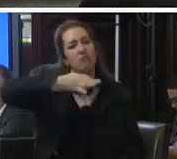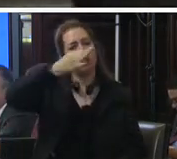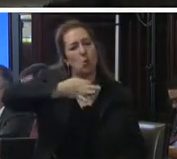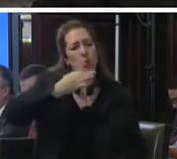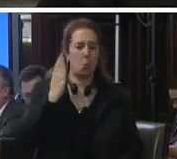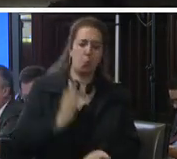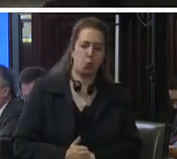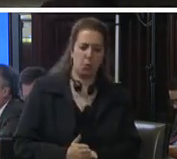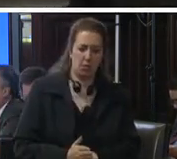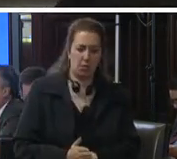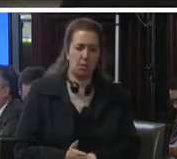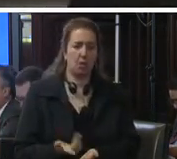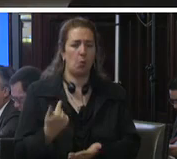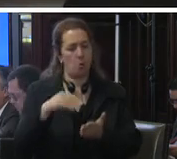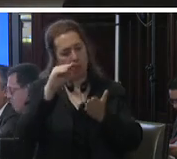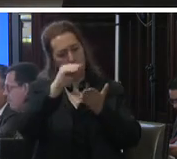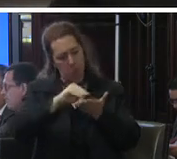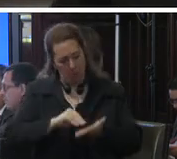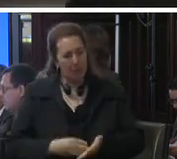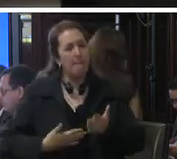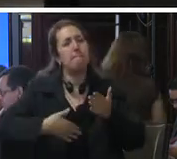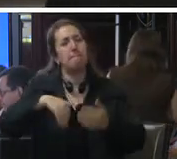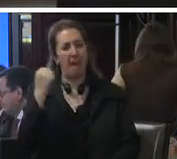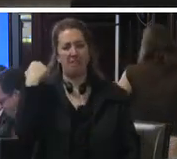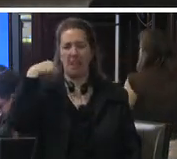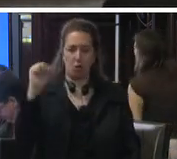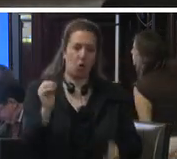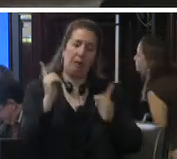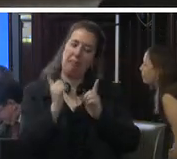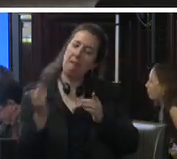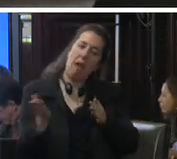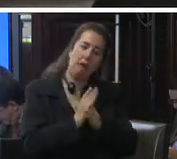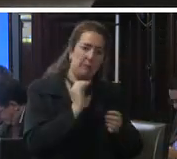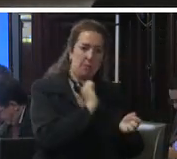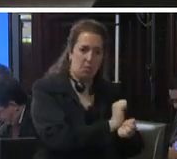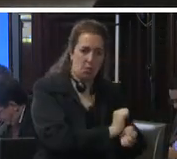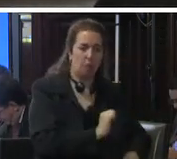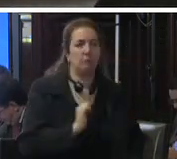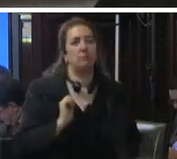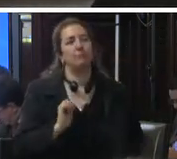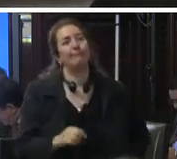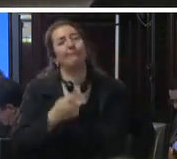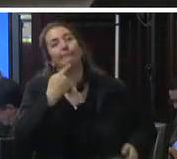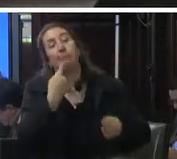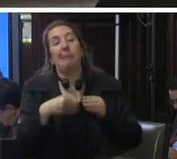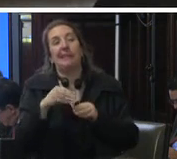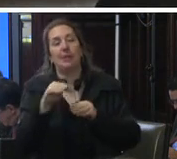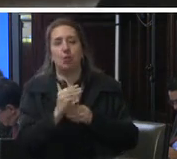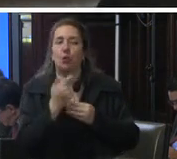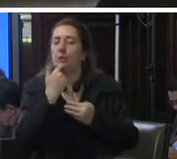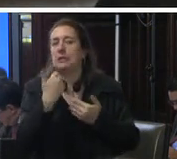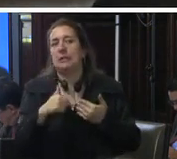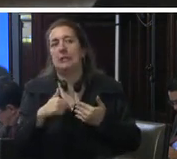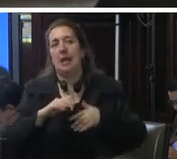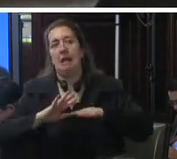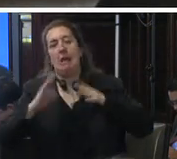en ampliar el catálogo de delitos inescarcelables utilizando como pretexto los altos índices de inseguridad esto convierte la prisión